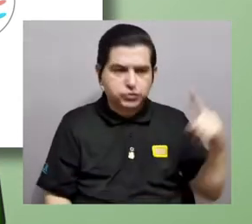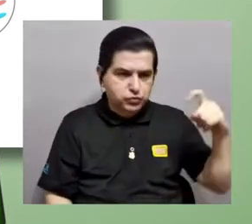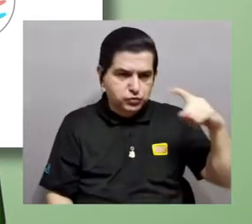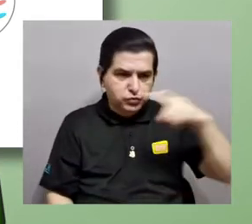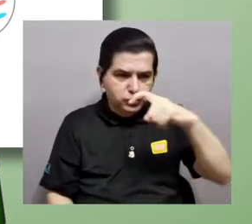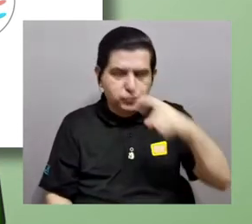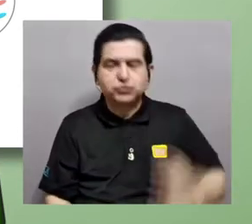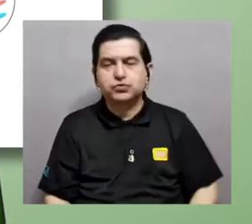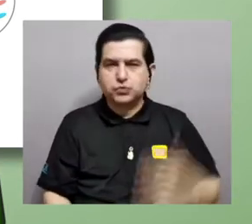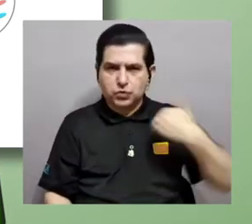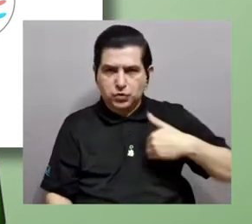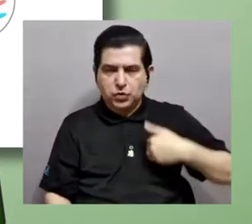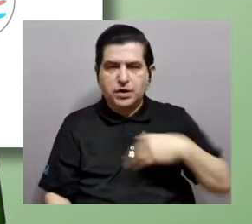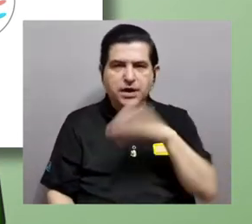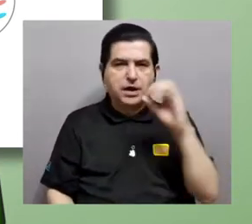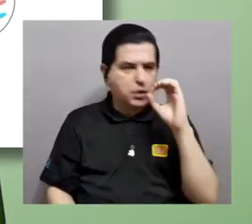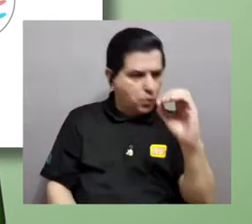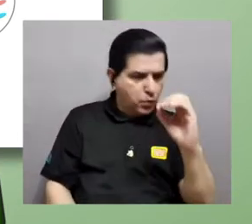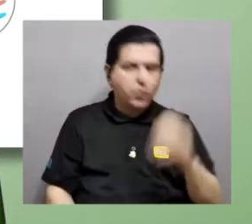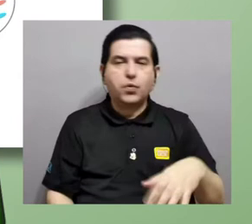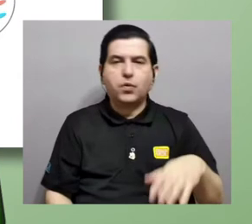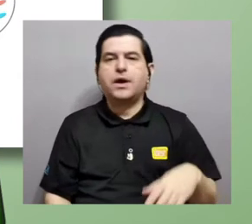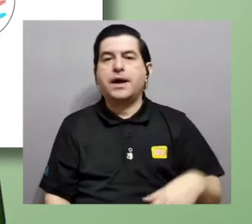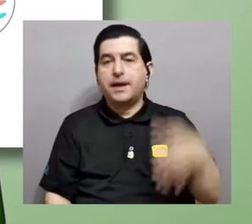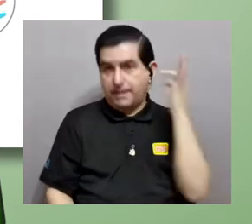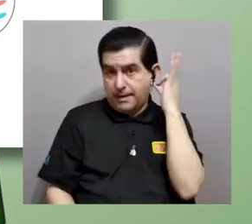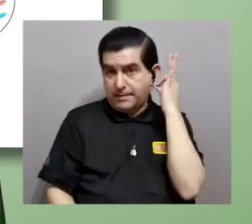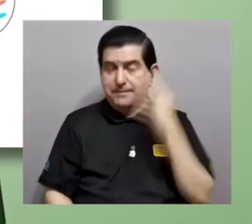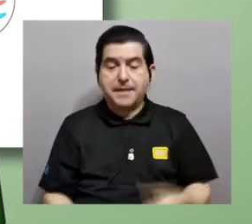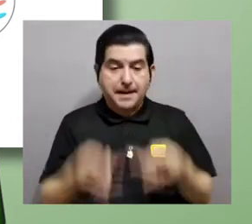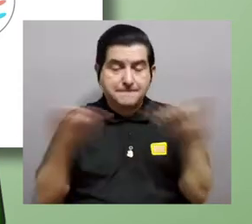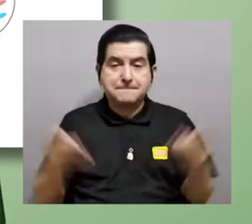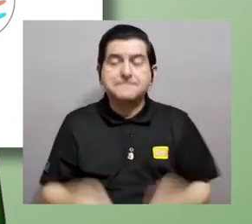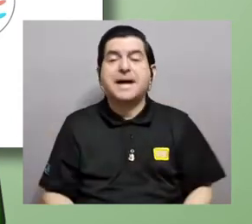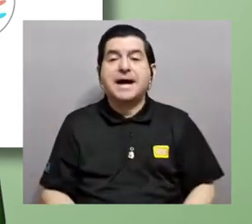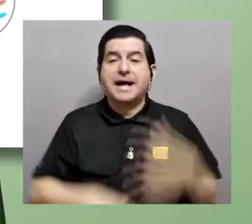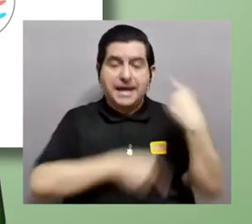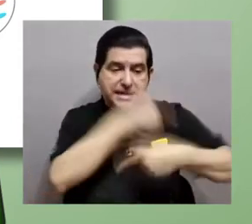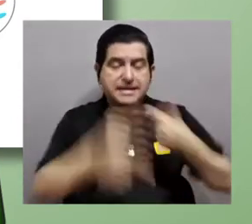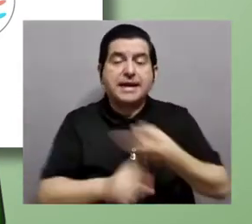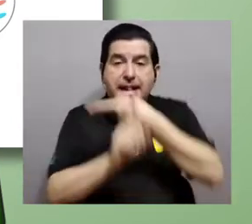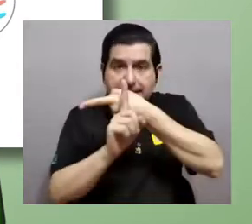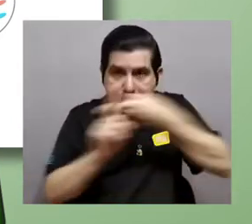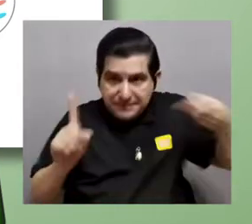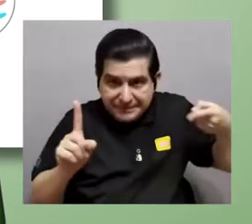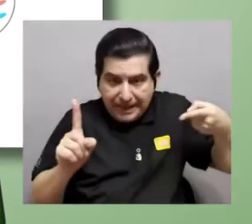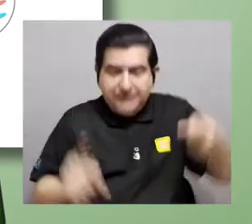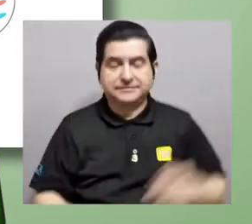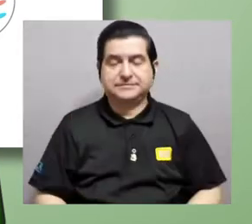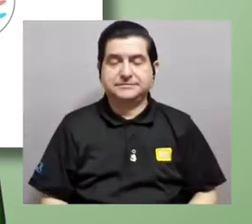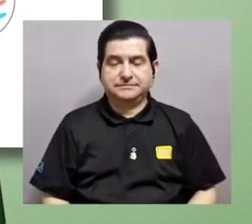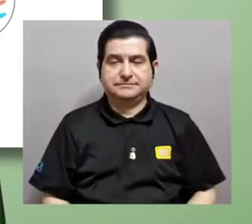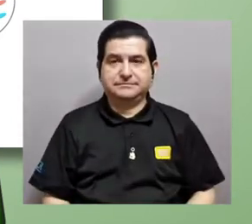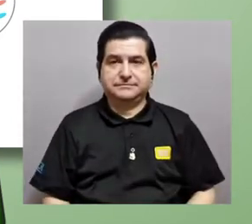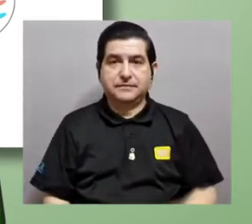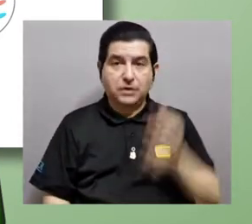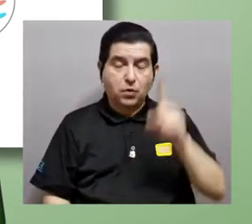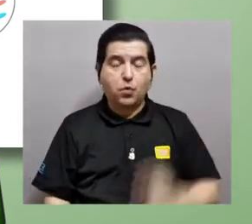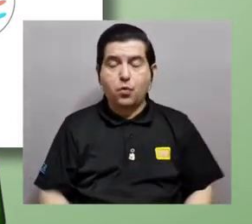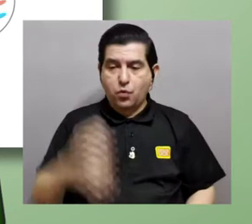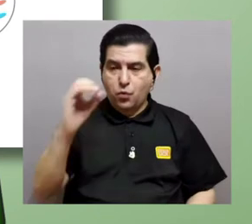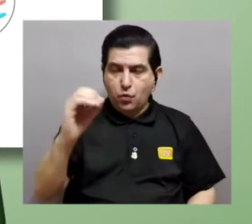los machos y óvulos en las hembras, el material genético se divide a la mitad. De manera que cuando un óvulo se